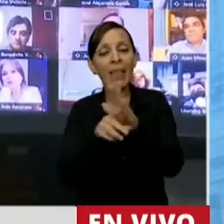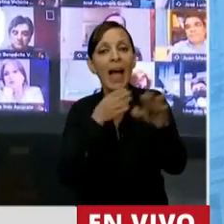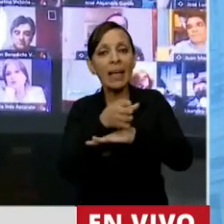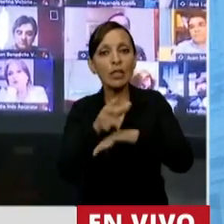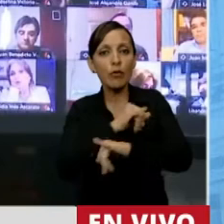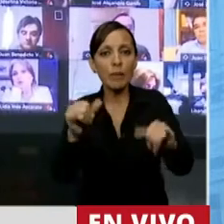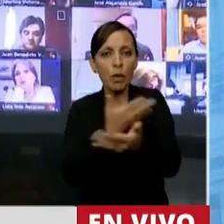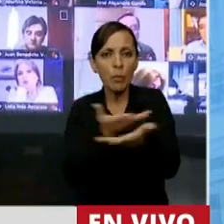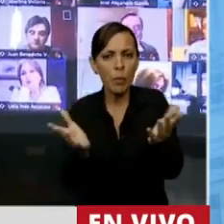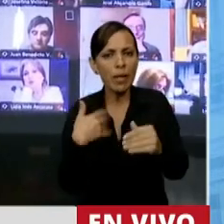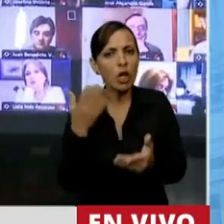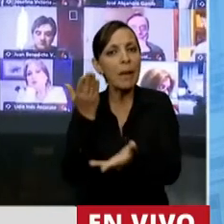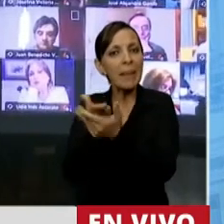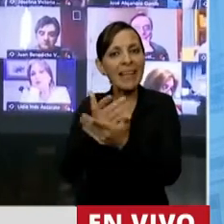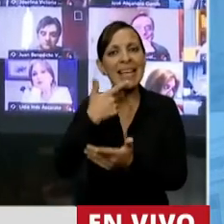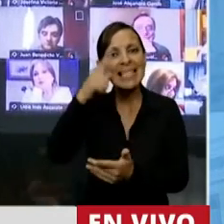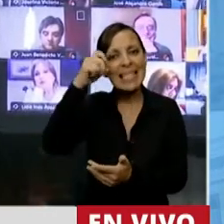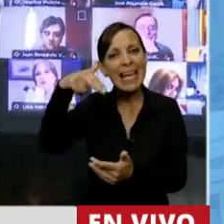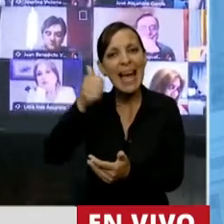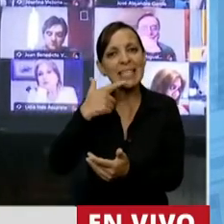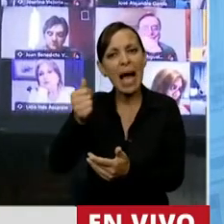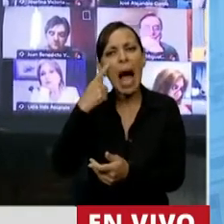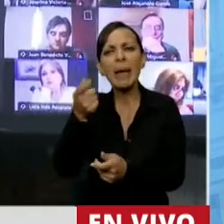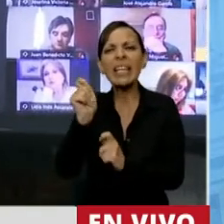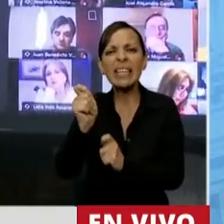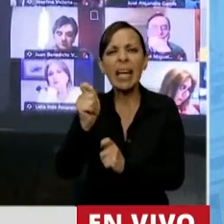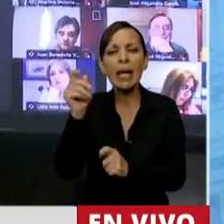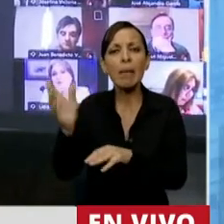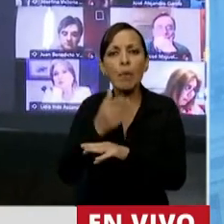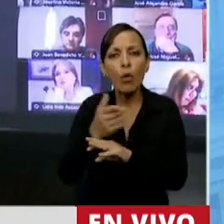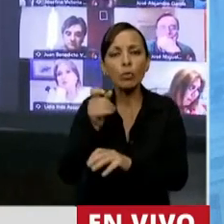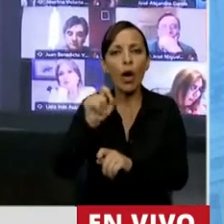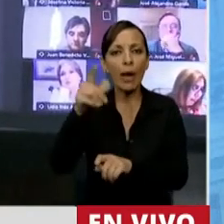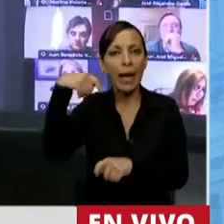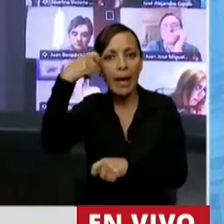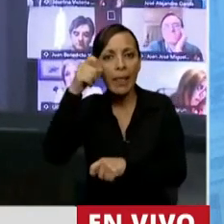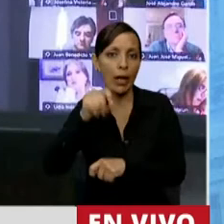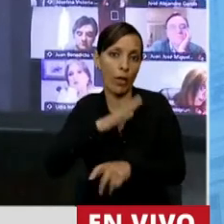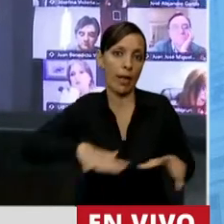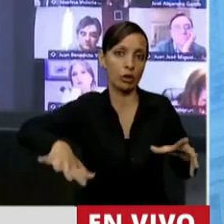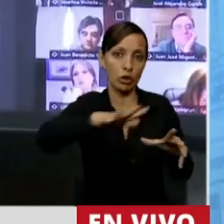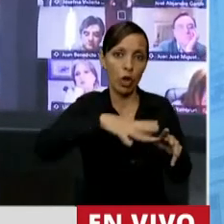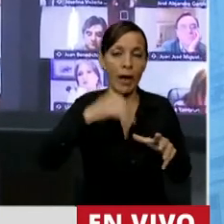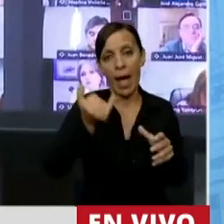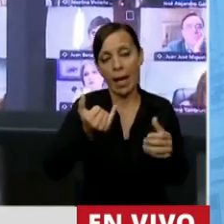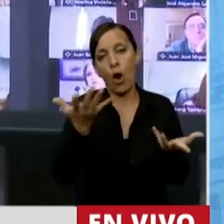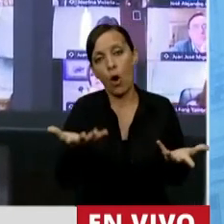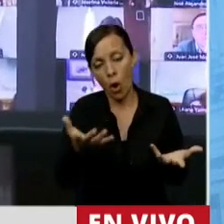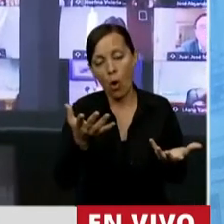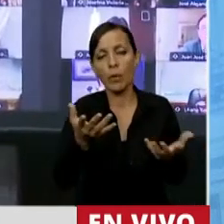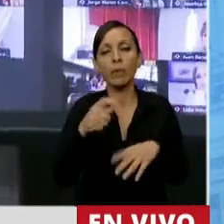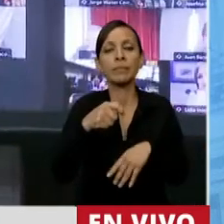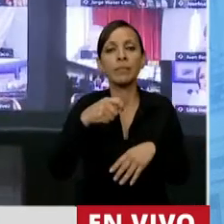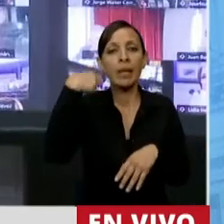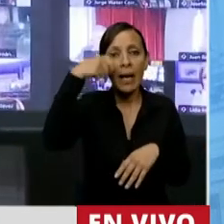pública le pedí al Senasa la información de quienes son los productores ganaderos en la zona que tiene por supuesto la vacuna, que están